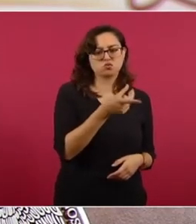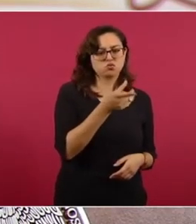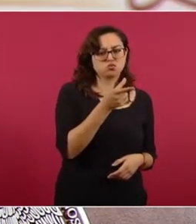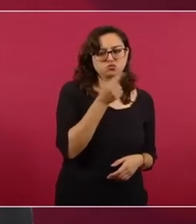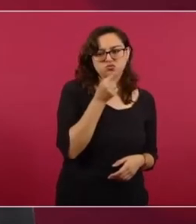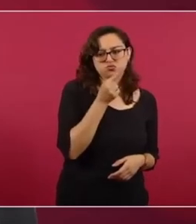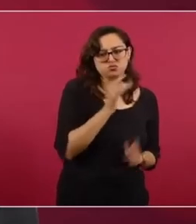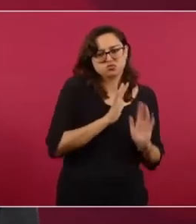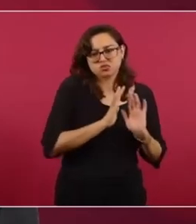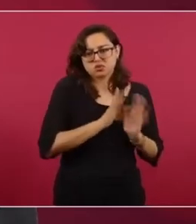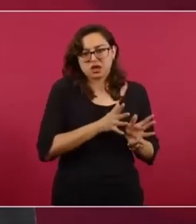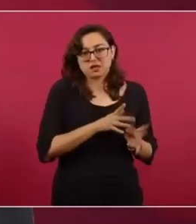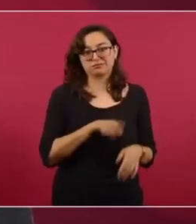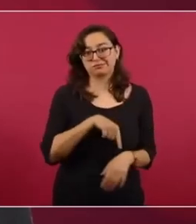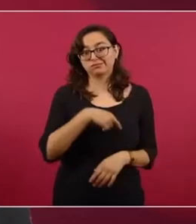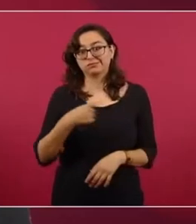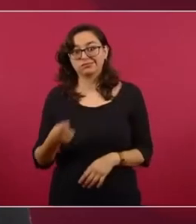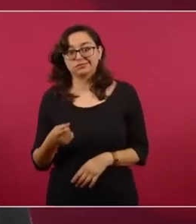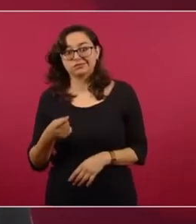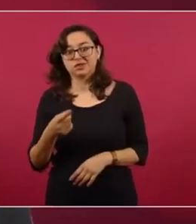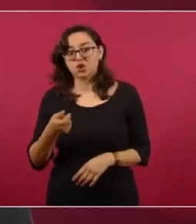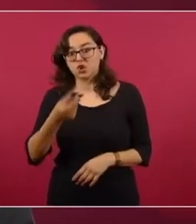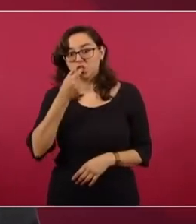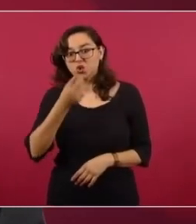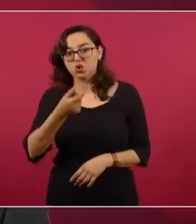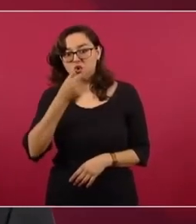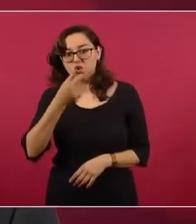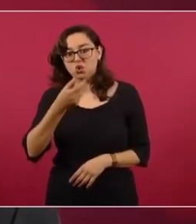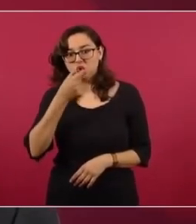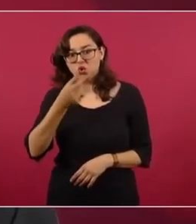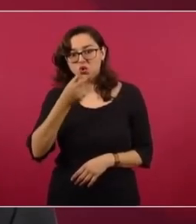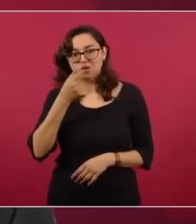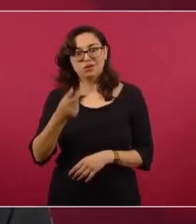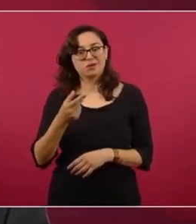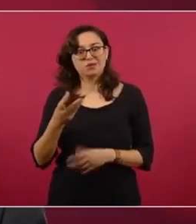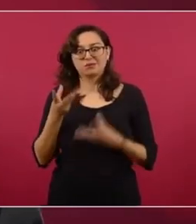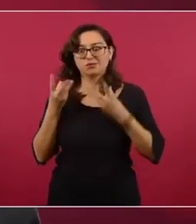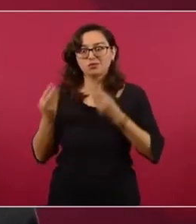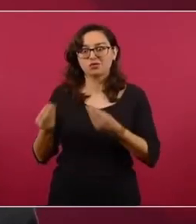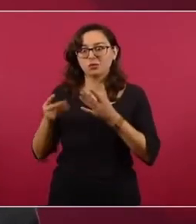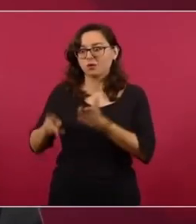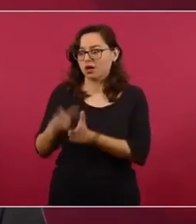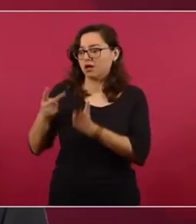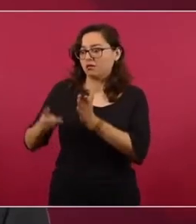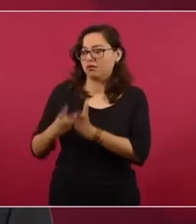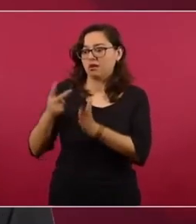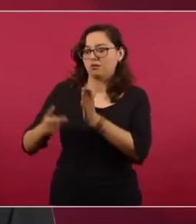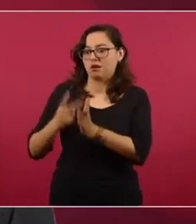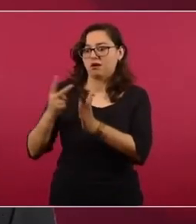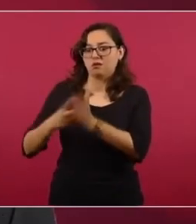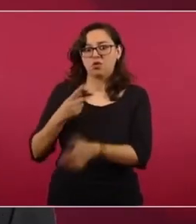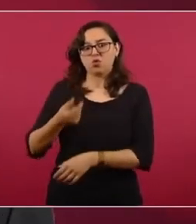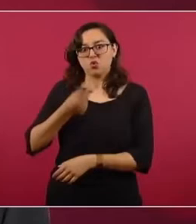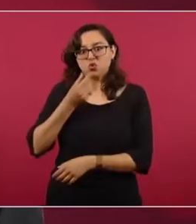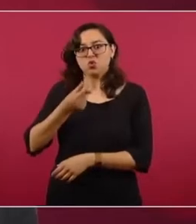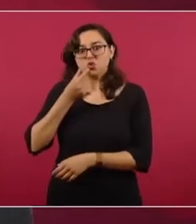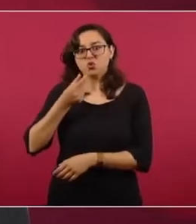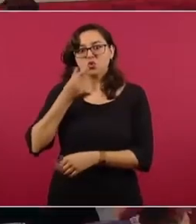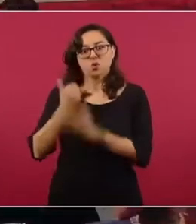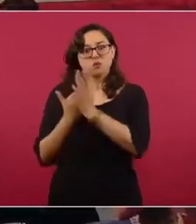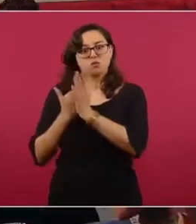productos de tabaco pueden ser hasta 100 veces mayores que los productos convencionales, inducen una adicción más rápidamente.